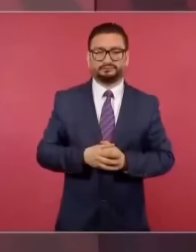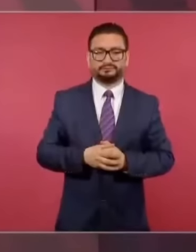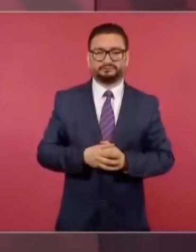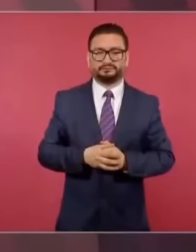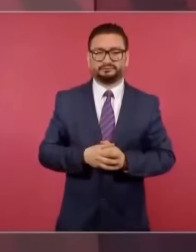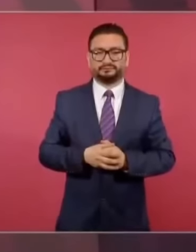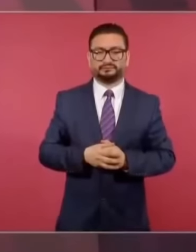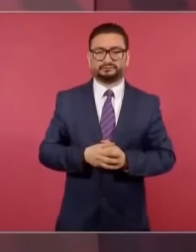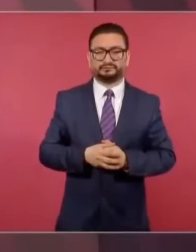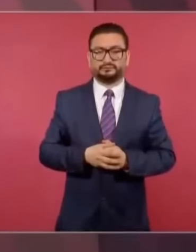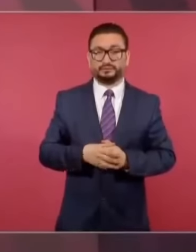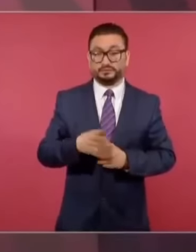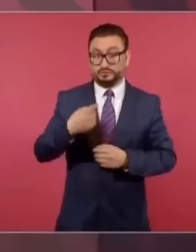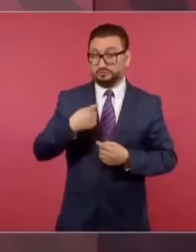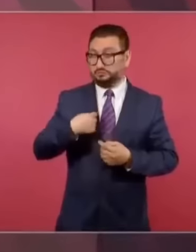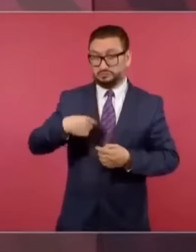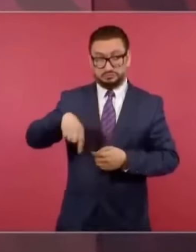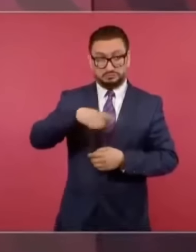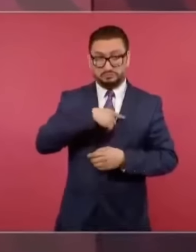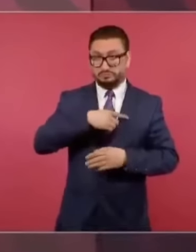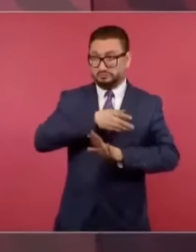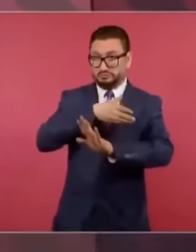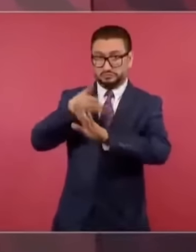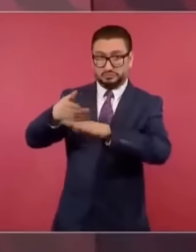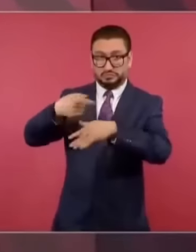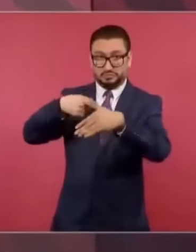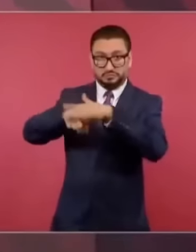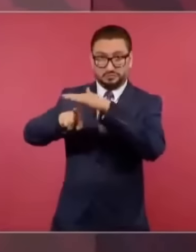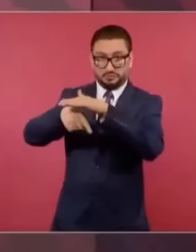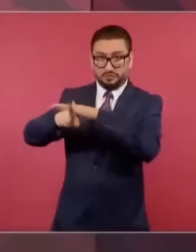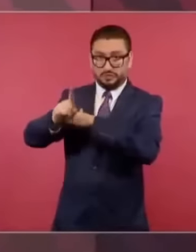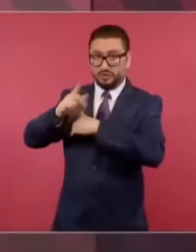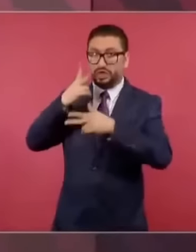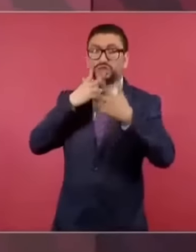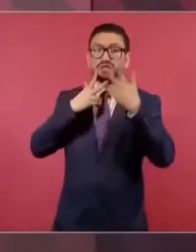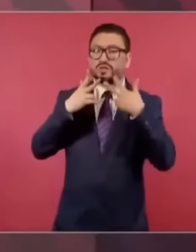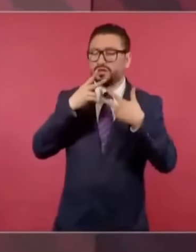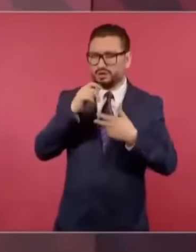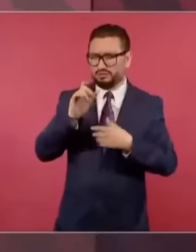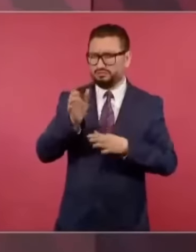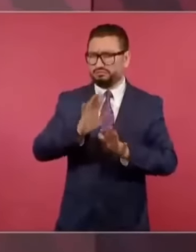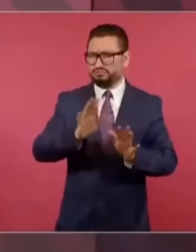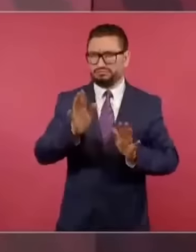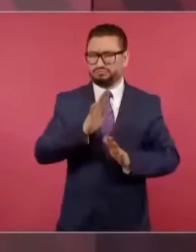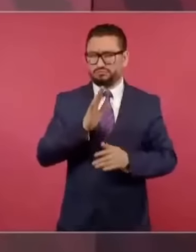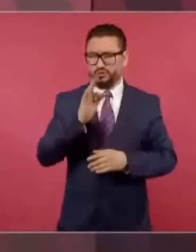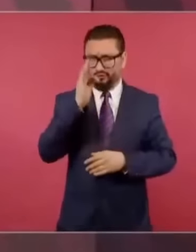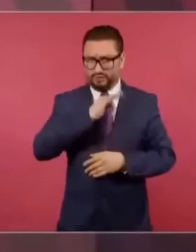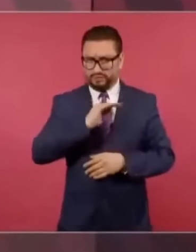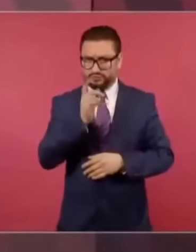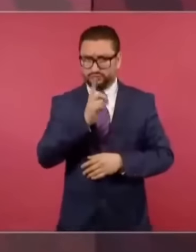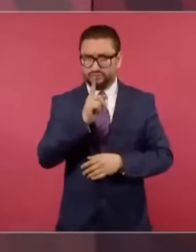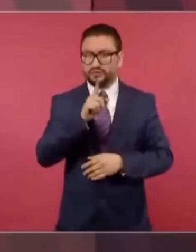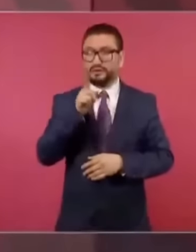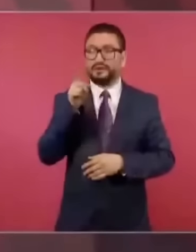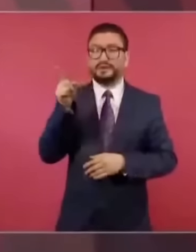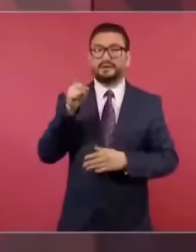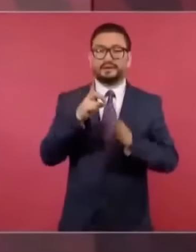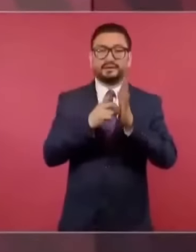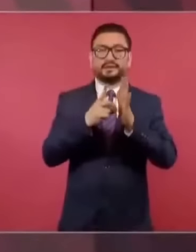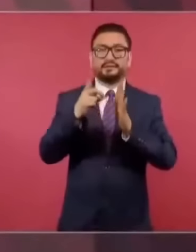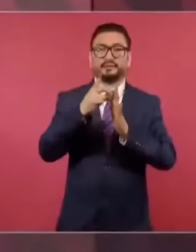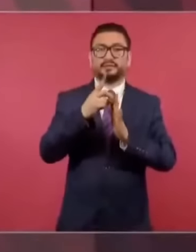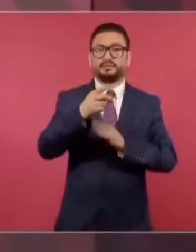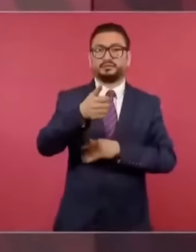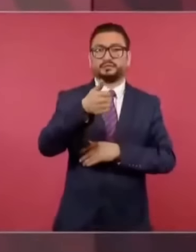ninguna calumnia, no es un falso testimonio de que tiene seis departamentos